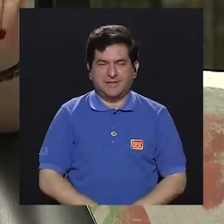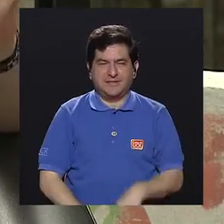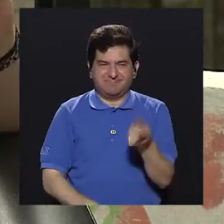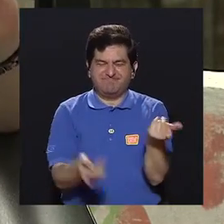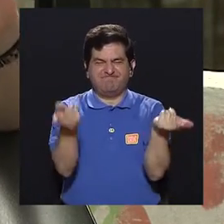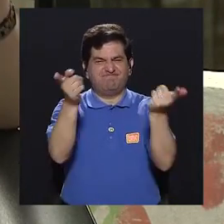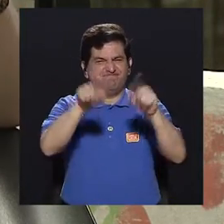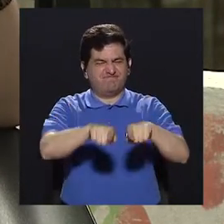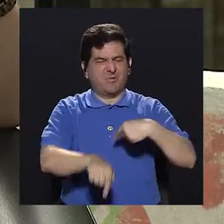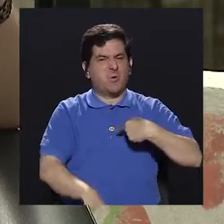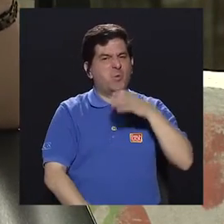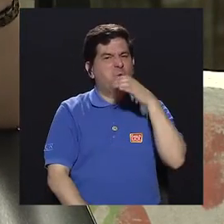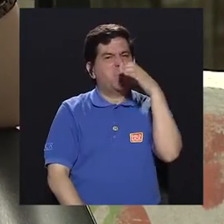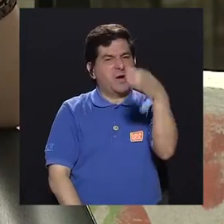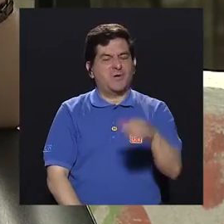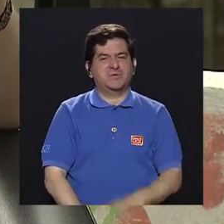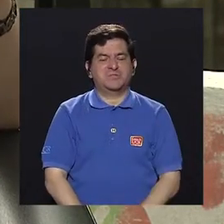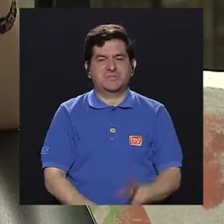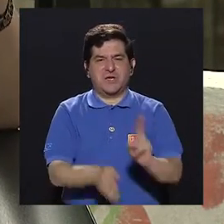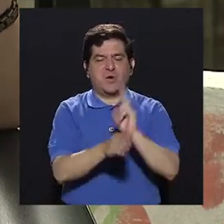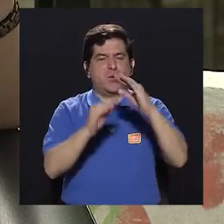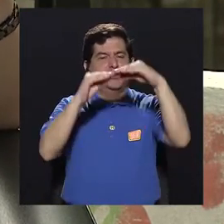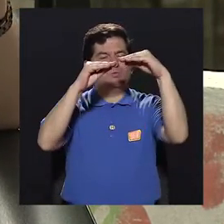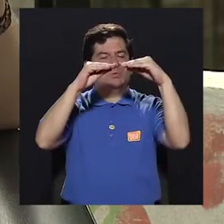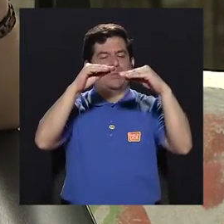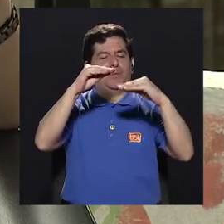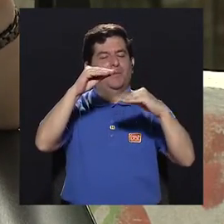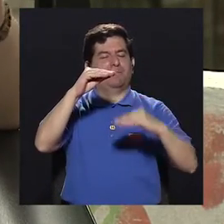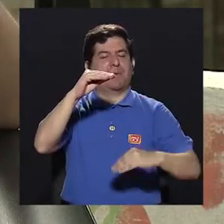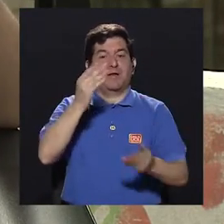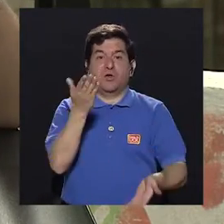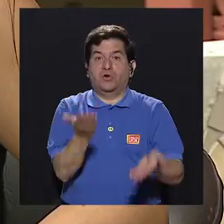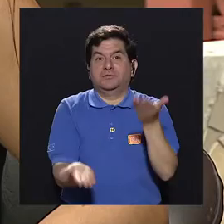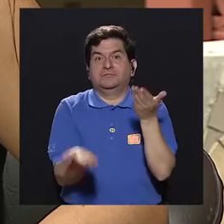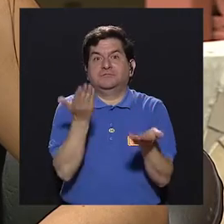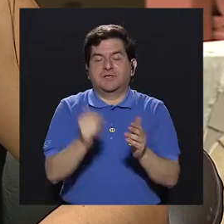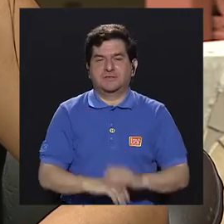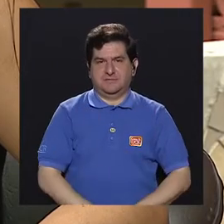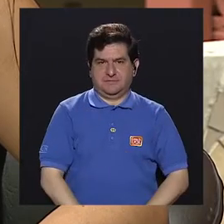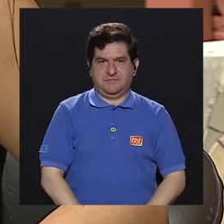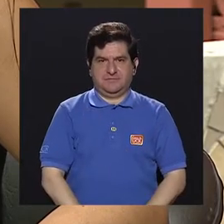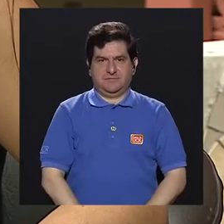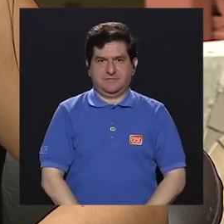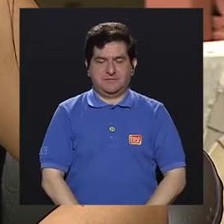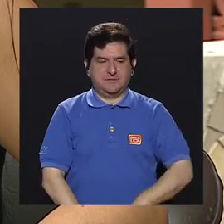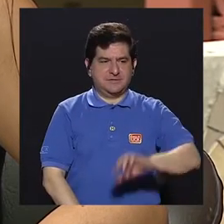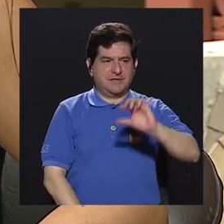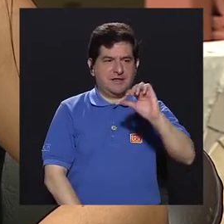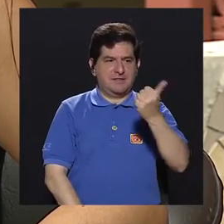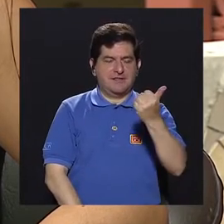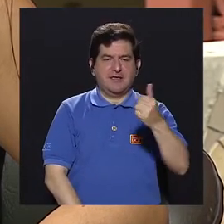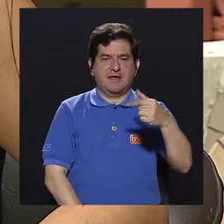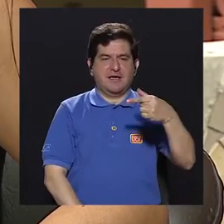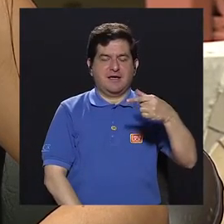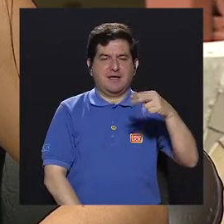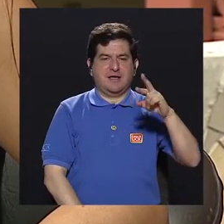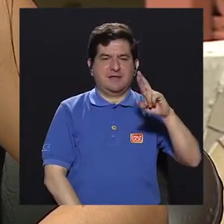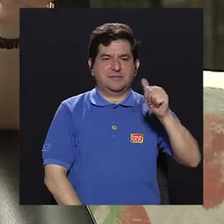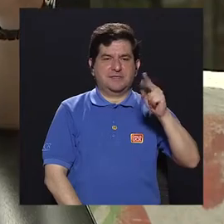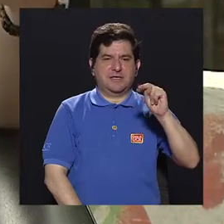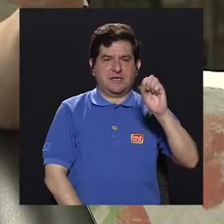ahí sí, por ejemplo, uno recomienda un consumo menor, qué sé yo, por ejemplo, unos 10 granos de